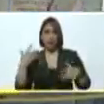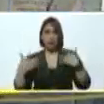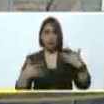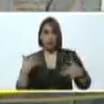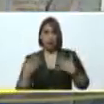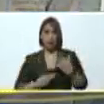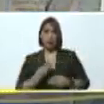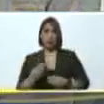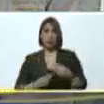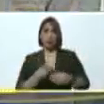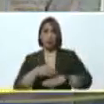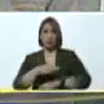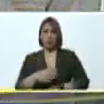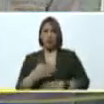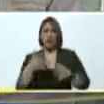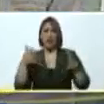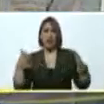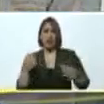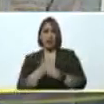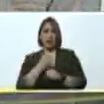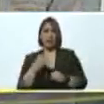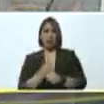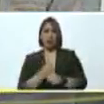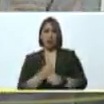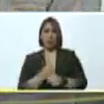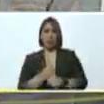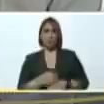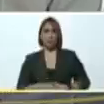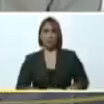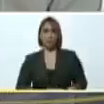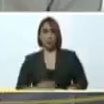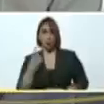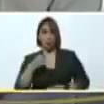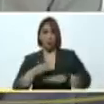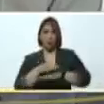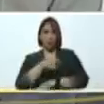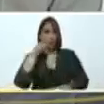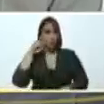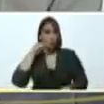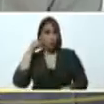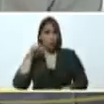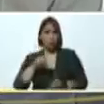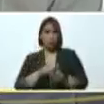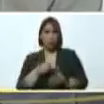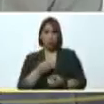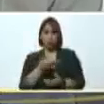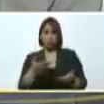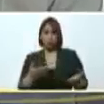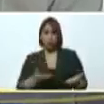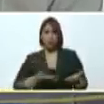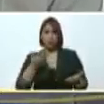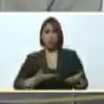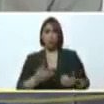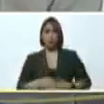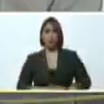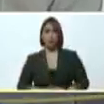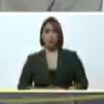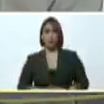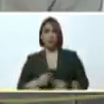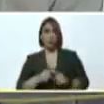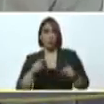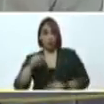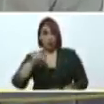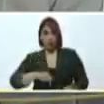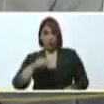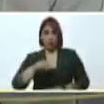haciendo está dejando dos grandes obras para Miranda una en el municipio Sucre donde usted está de muchísima importancia y otra acá